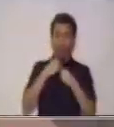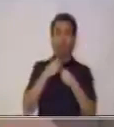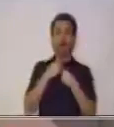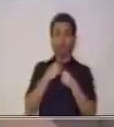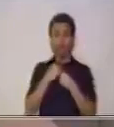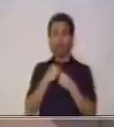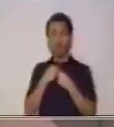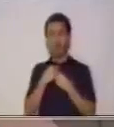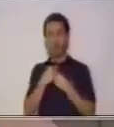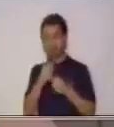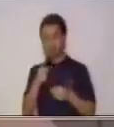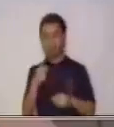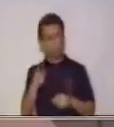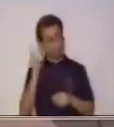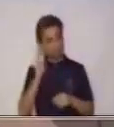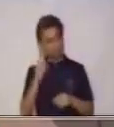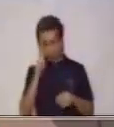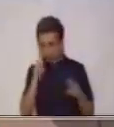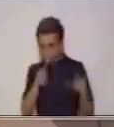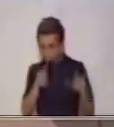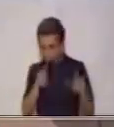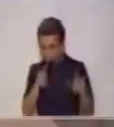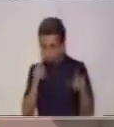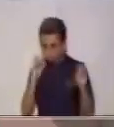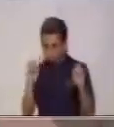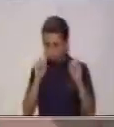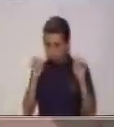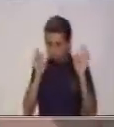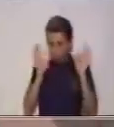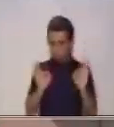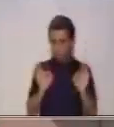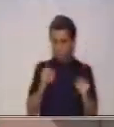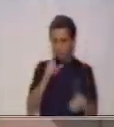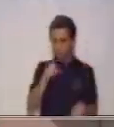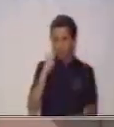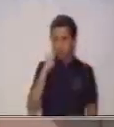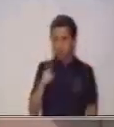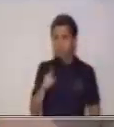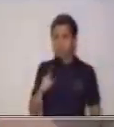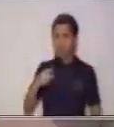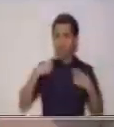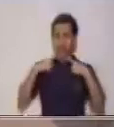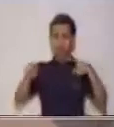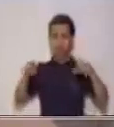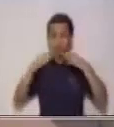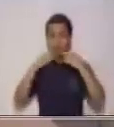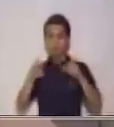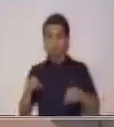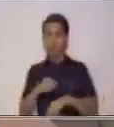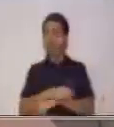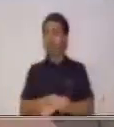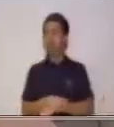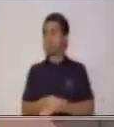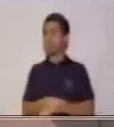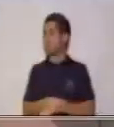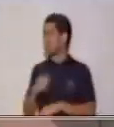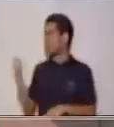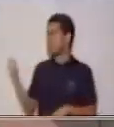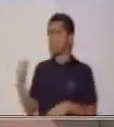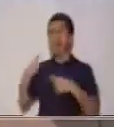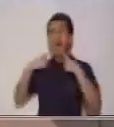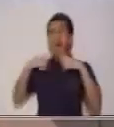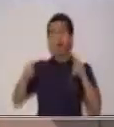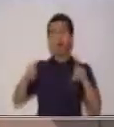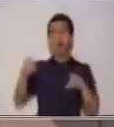tú observes muy bien y que de aquí en adelante tú veas qué anuncios, por ejemplo, los anuncios de comida,